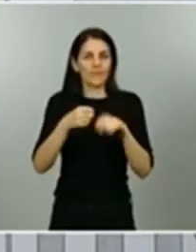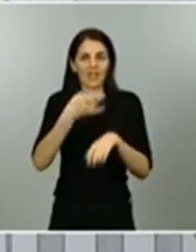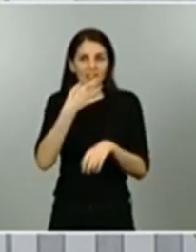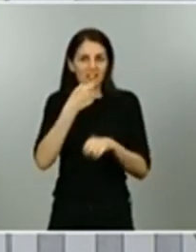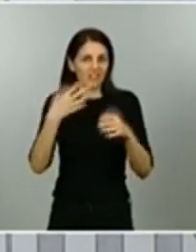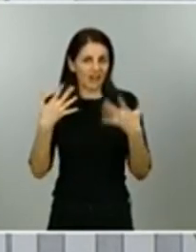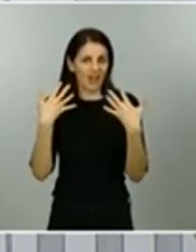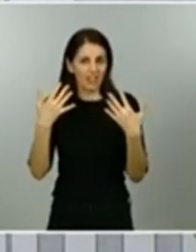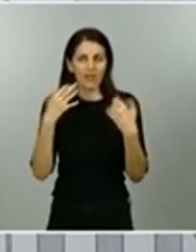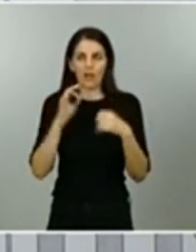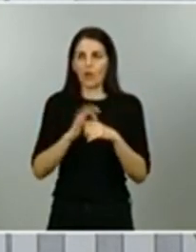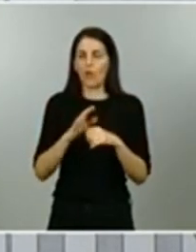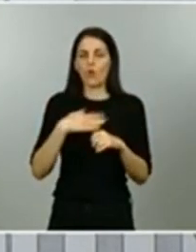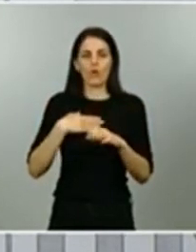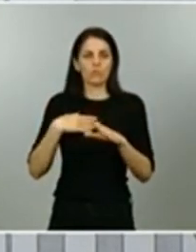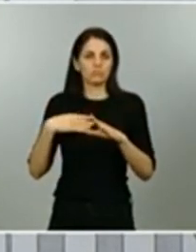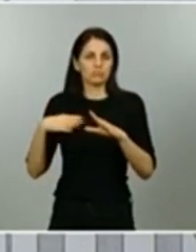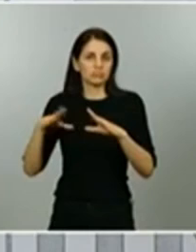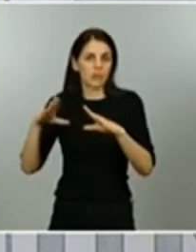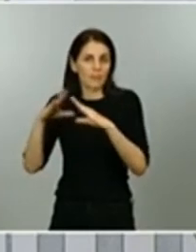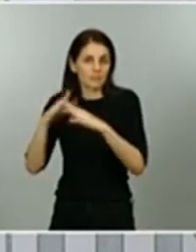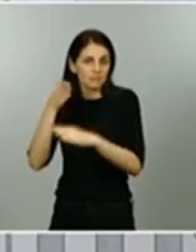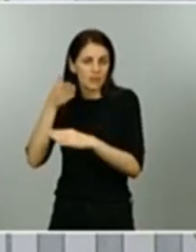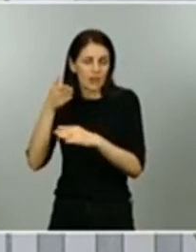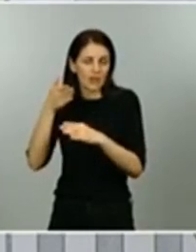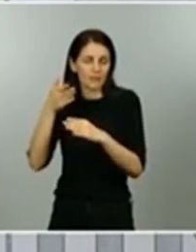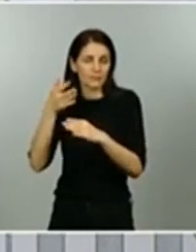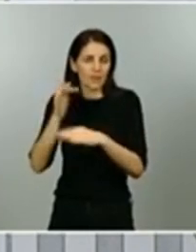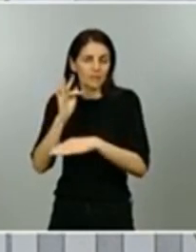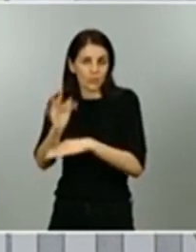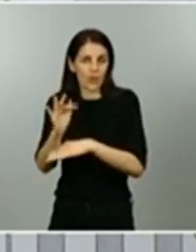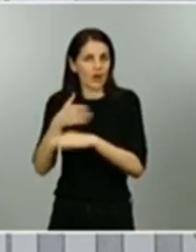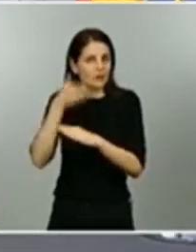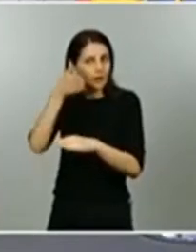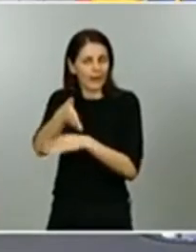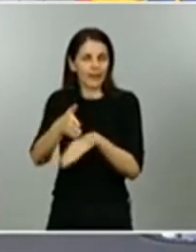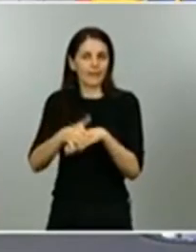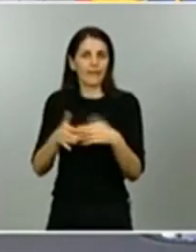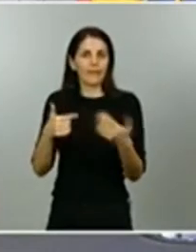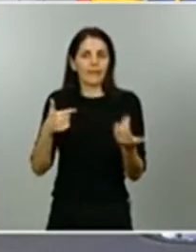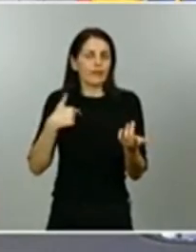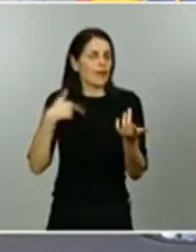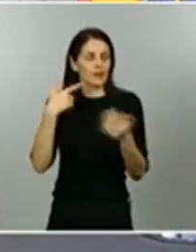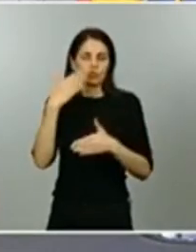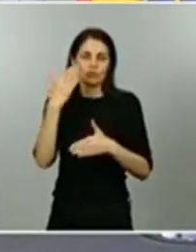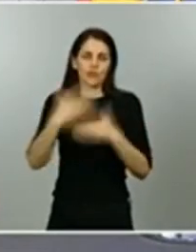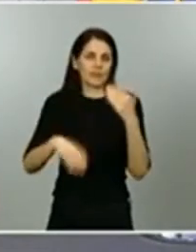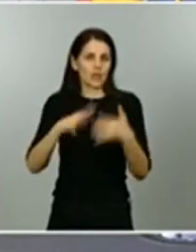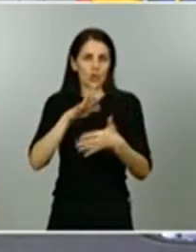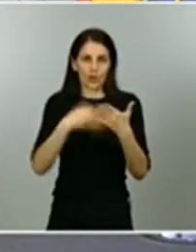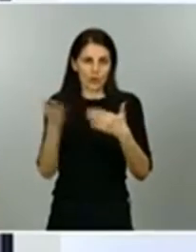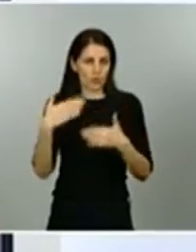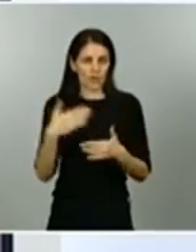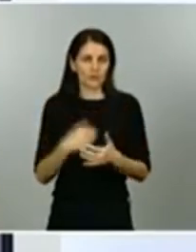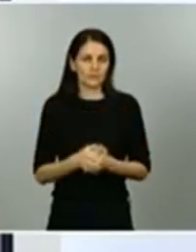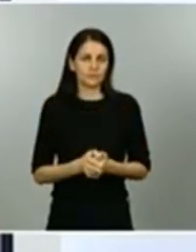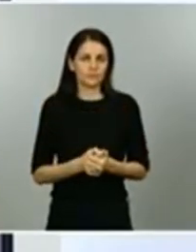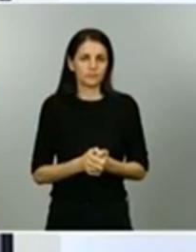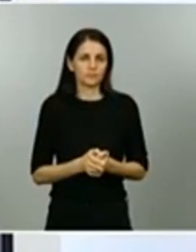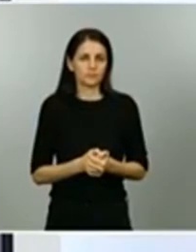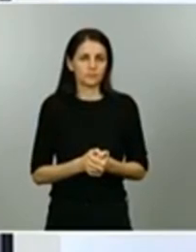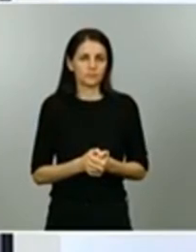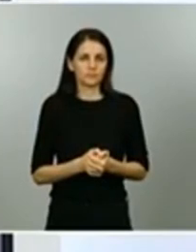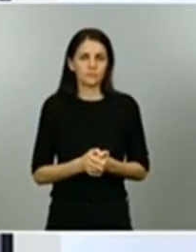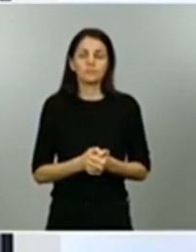un grupo de personas hasta un máximo de 10 personas no están sometidas a limitaciones horarias en cuanto a las fortalezas de